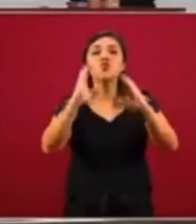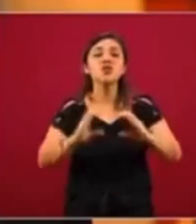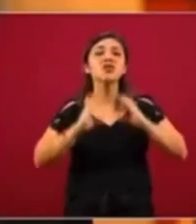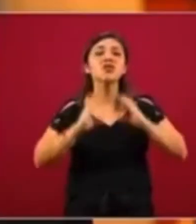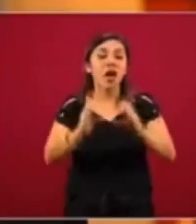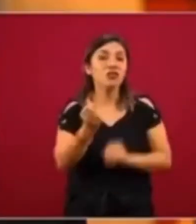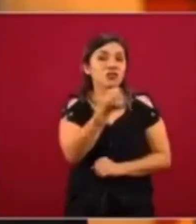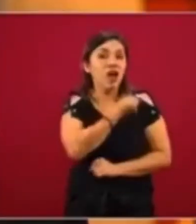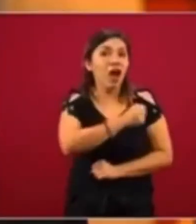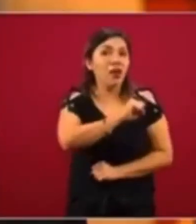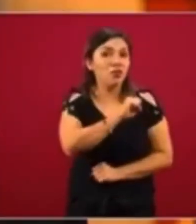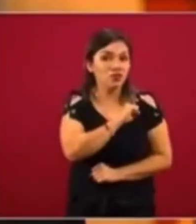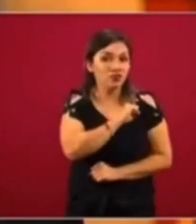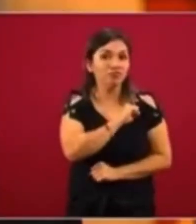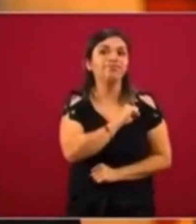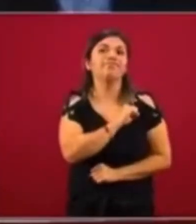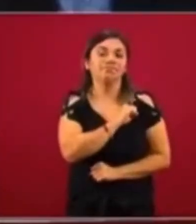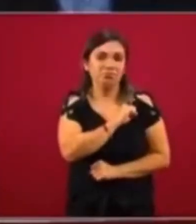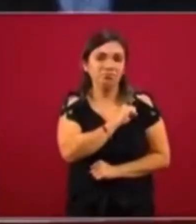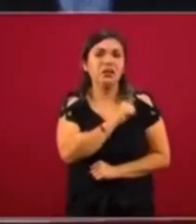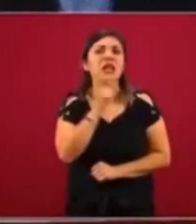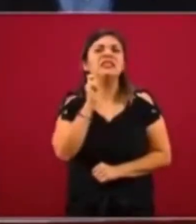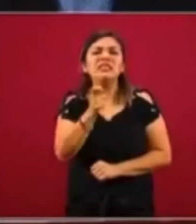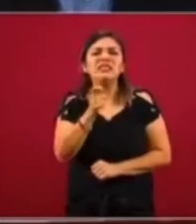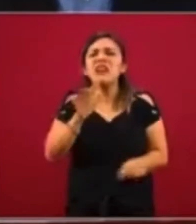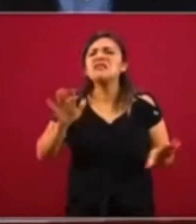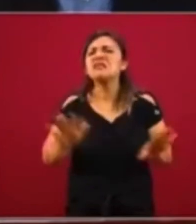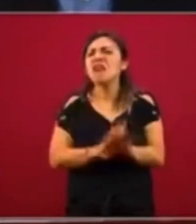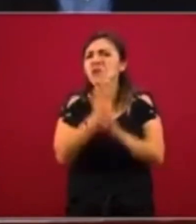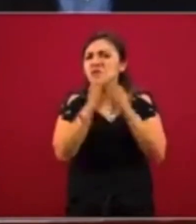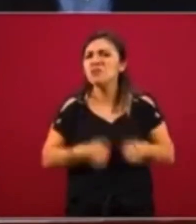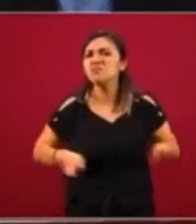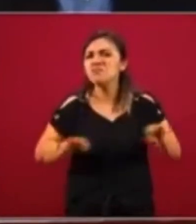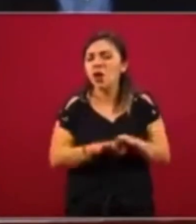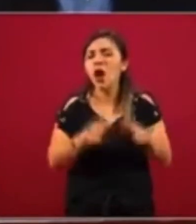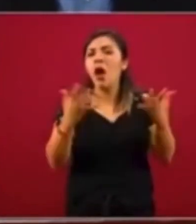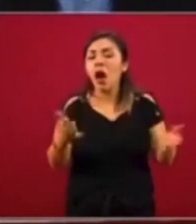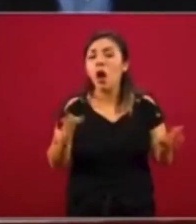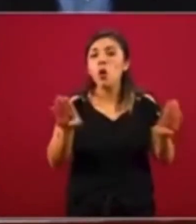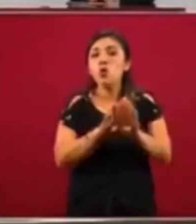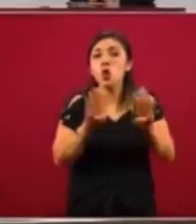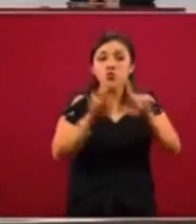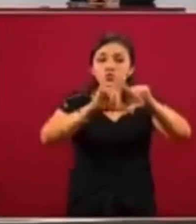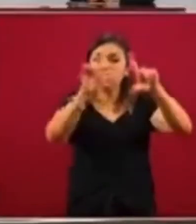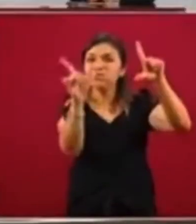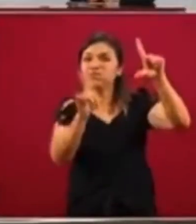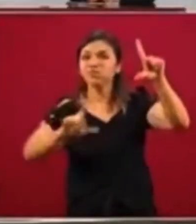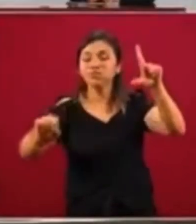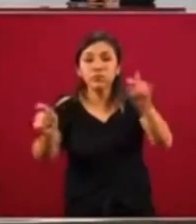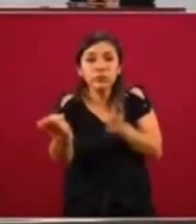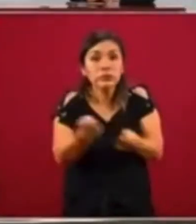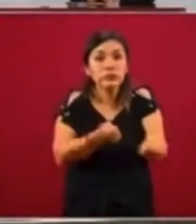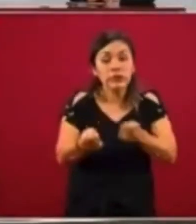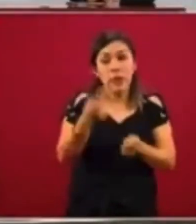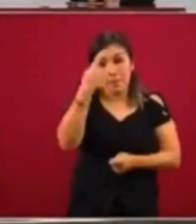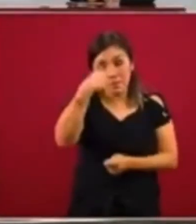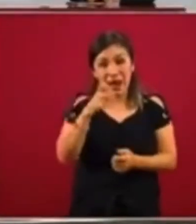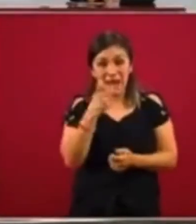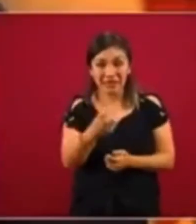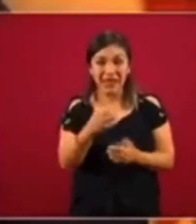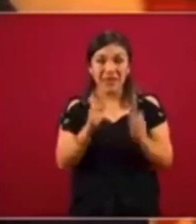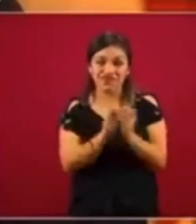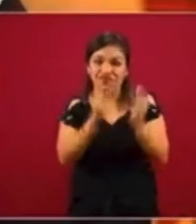sanitaria. ¿cuál es el cambio fundamental? Las medidas nacionales que implica la Jornada Nacional de Sana